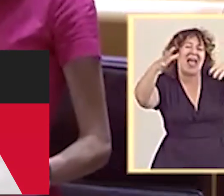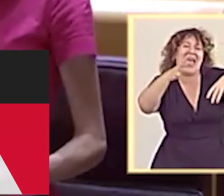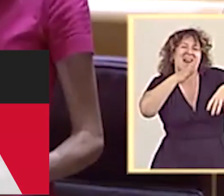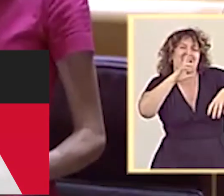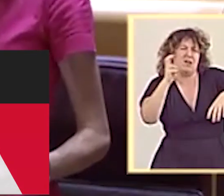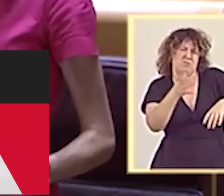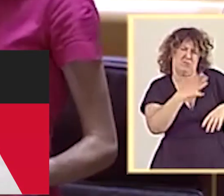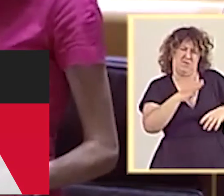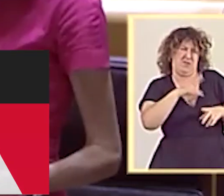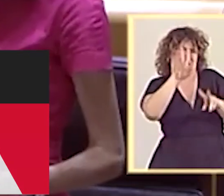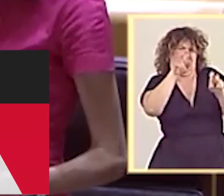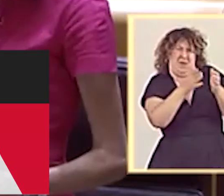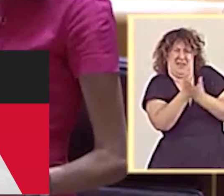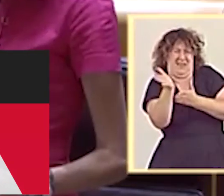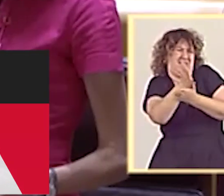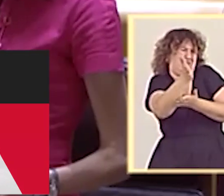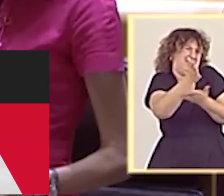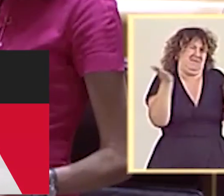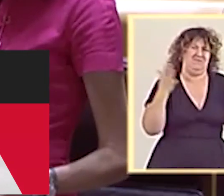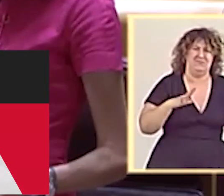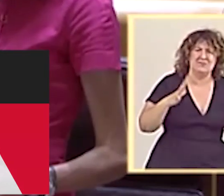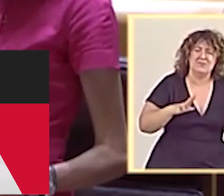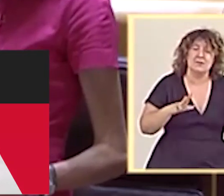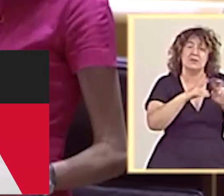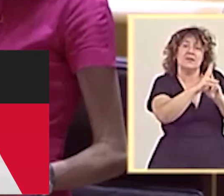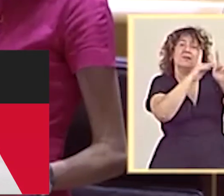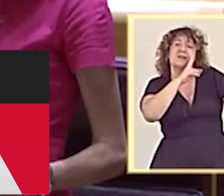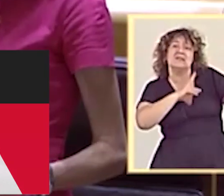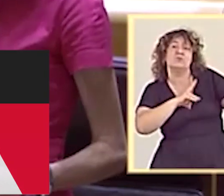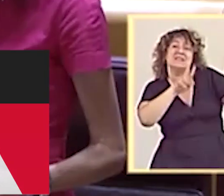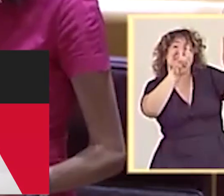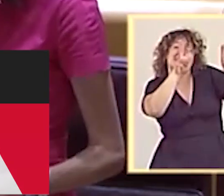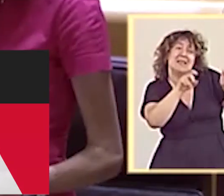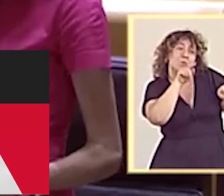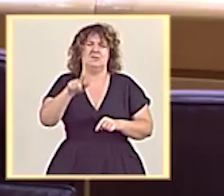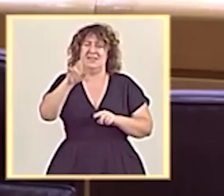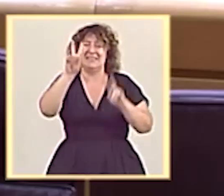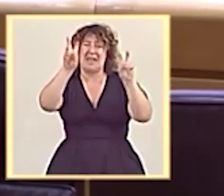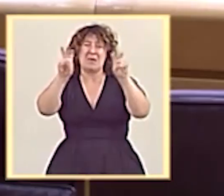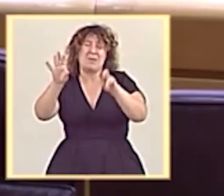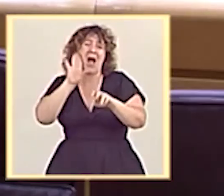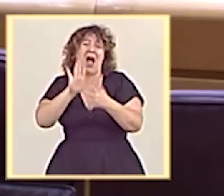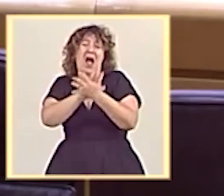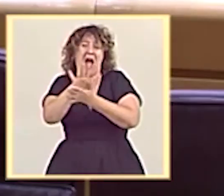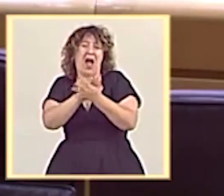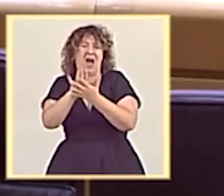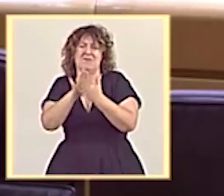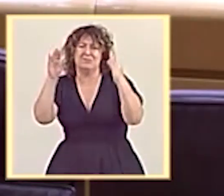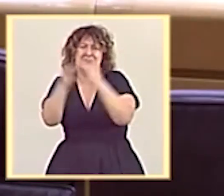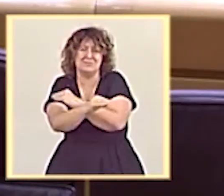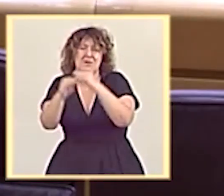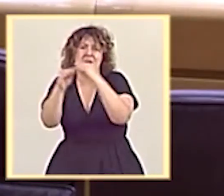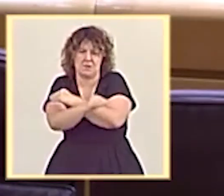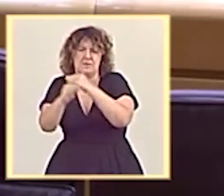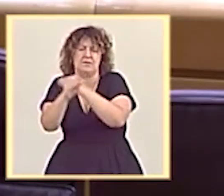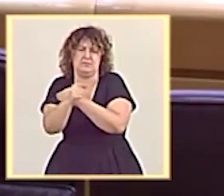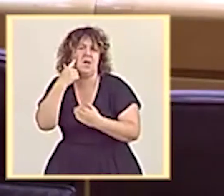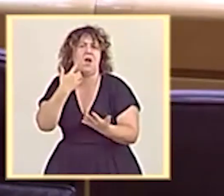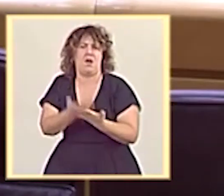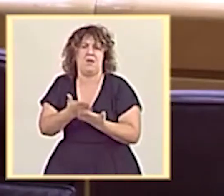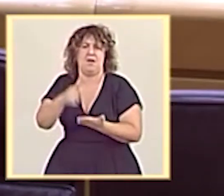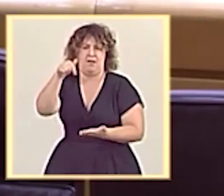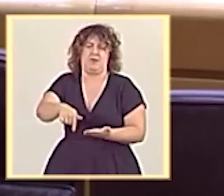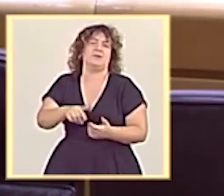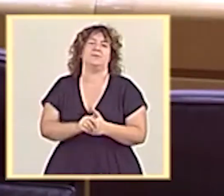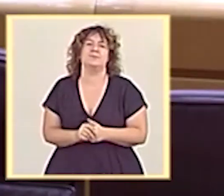La cuarta ola del feminismo en nuestro país pide cambios profundos y pide cambios urgentes. Por eso le decimos que lo mejor que puede hacer usted,